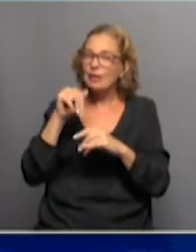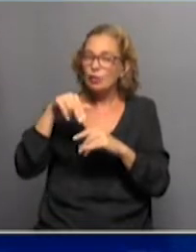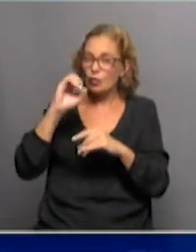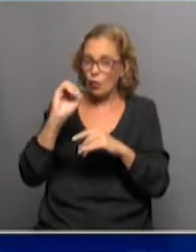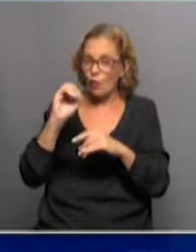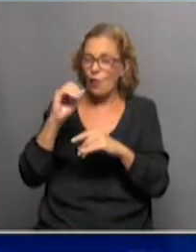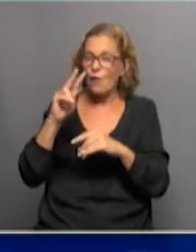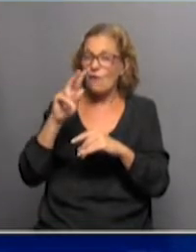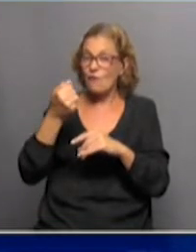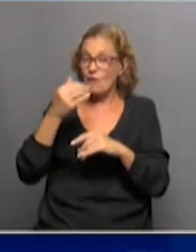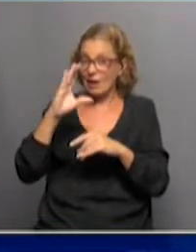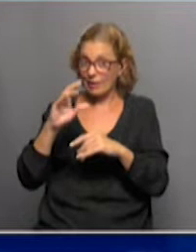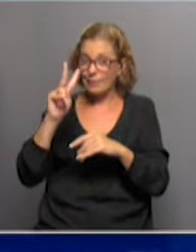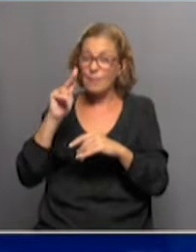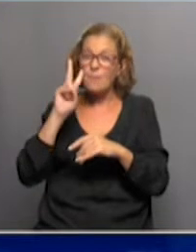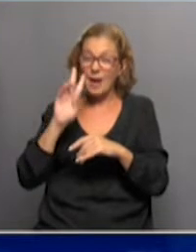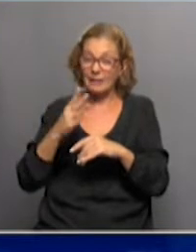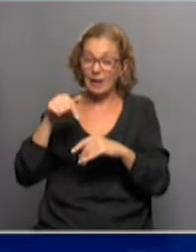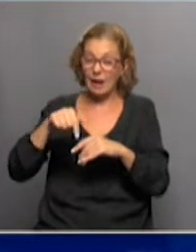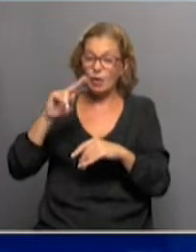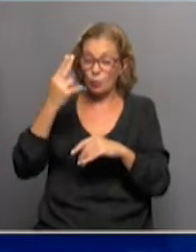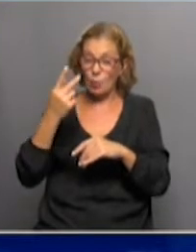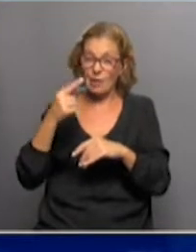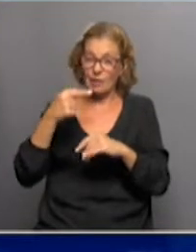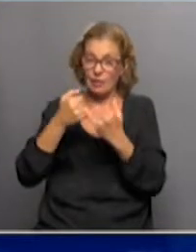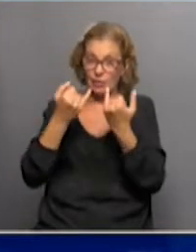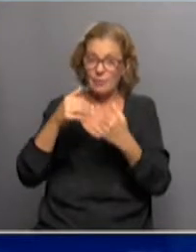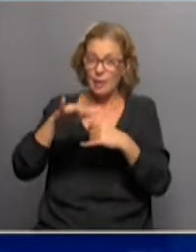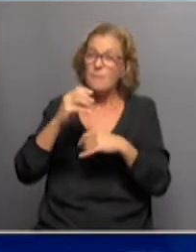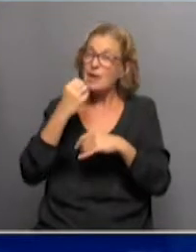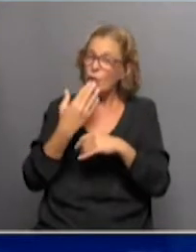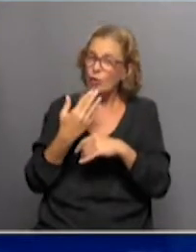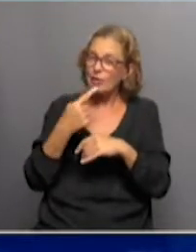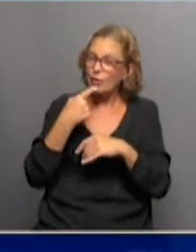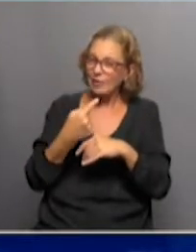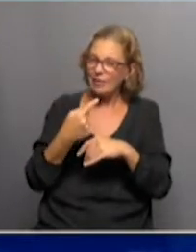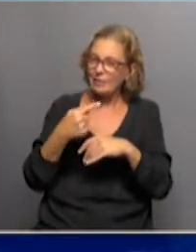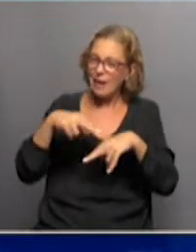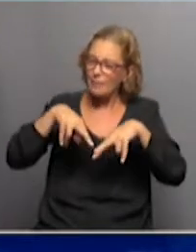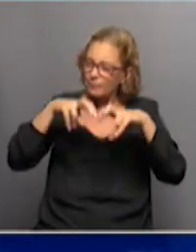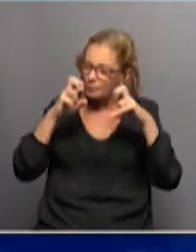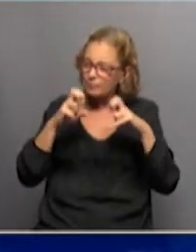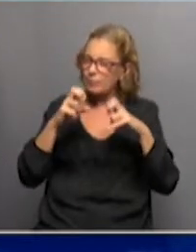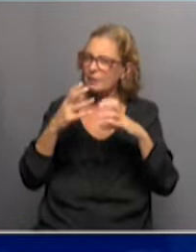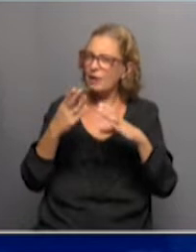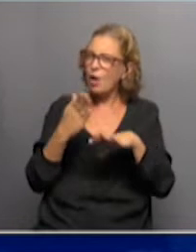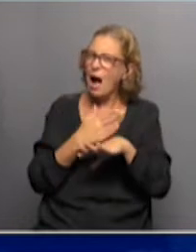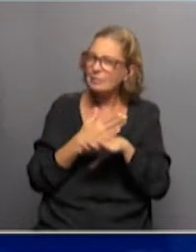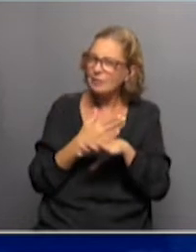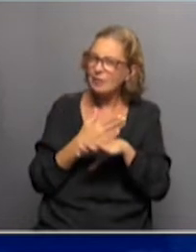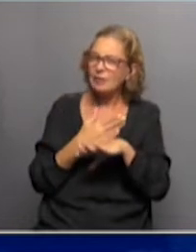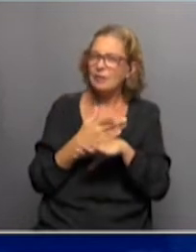que habrá en Uruguay, aparentemente dentro de pocos días, resultó ser más alta que lo que se había establecido previamente. ¿Quiere decir que